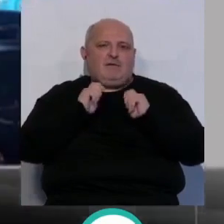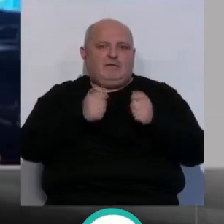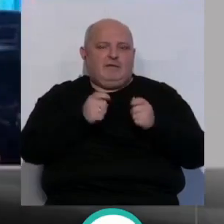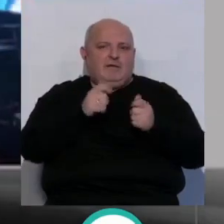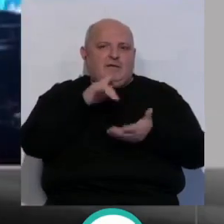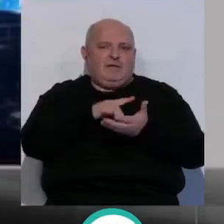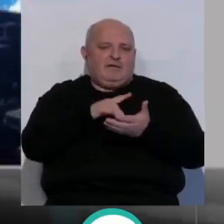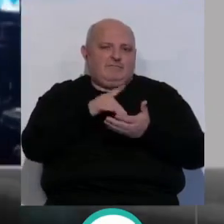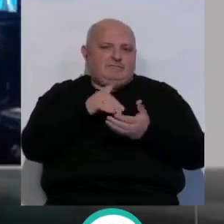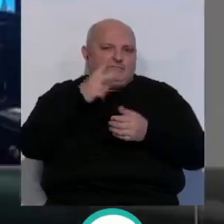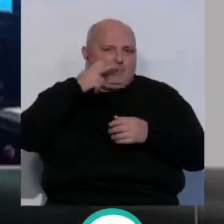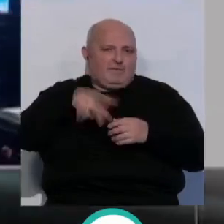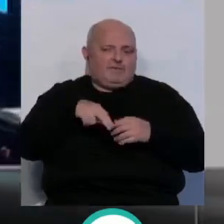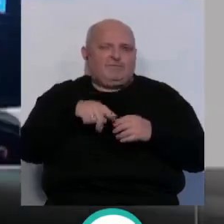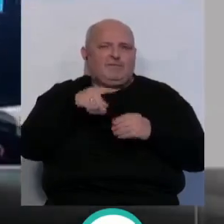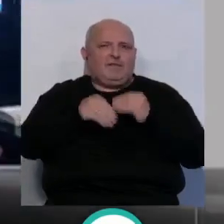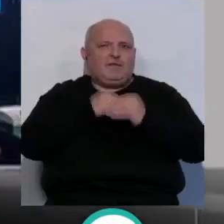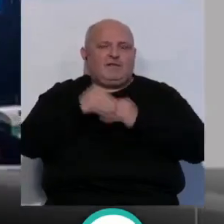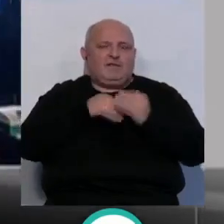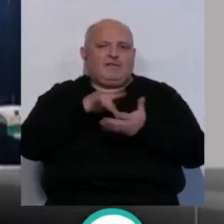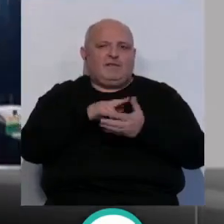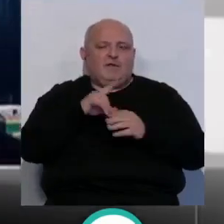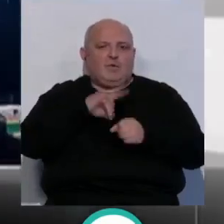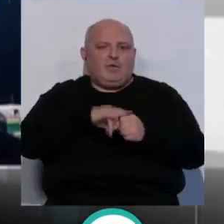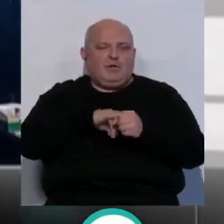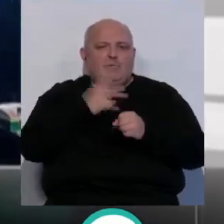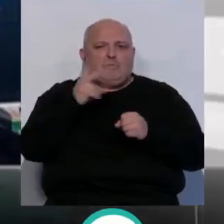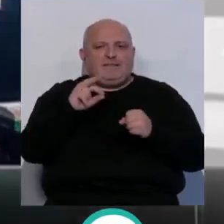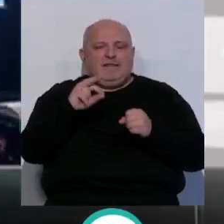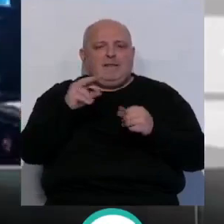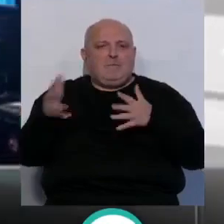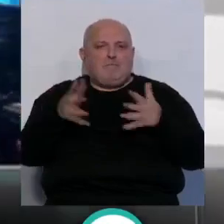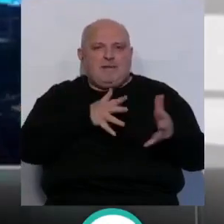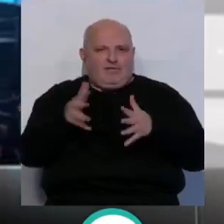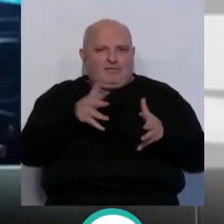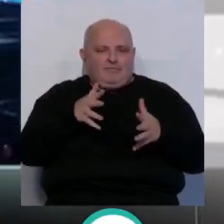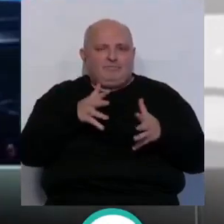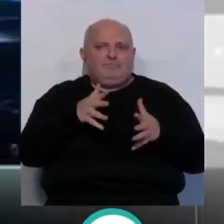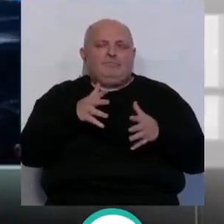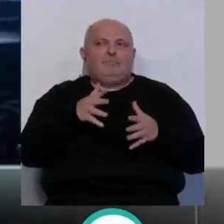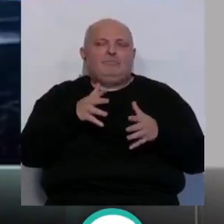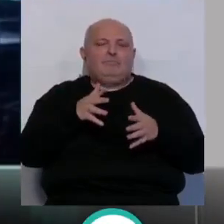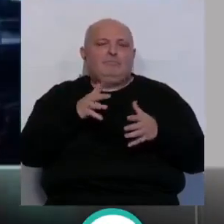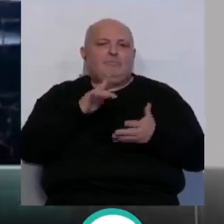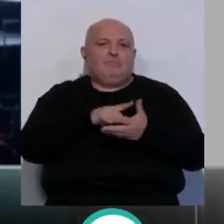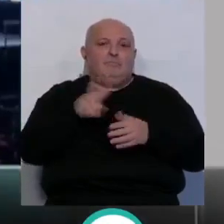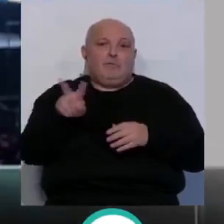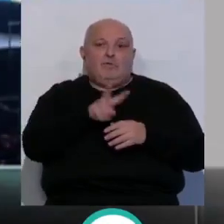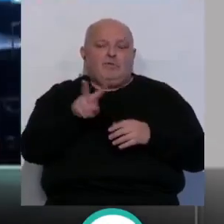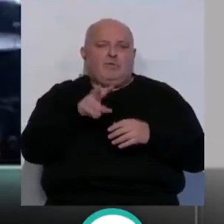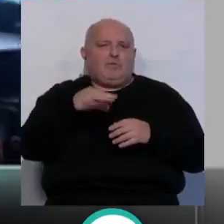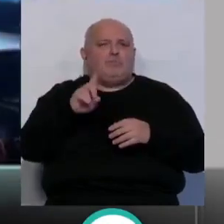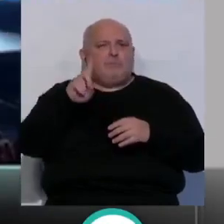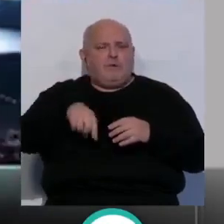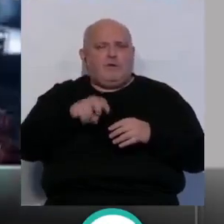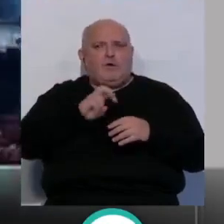estos galardones, de estas distinciones, que celebraremos el próximo lunes, día 20 de marzo, que no serán estas dos únicas,